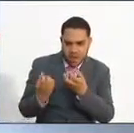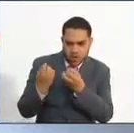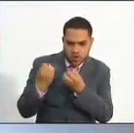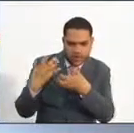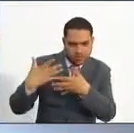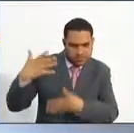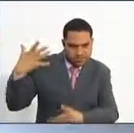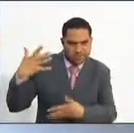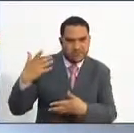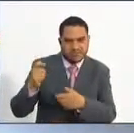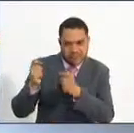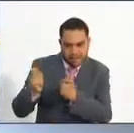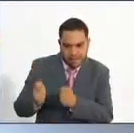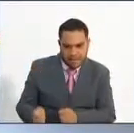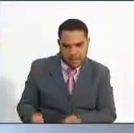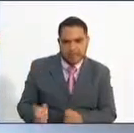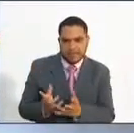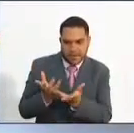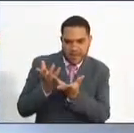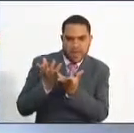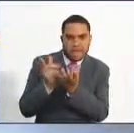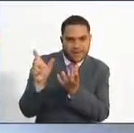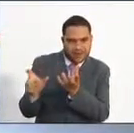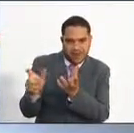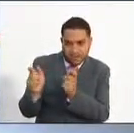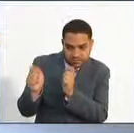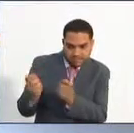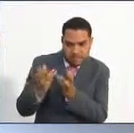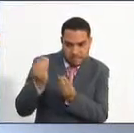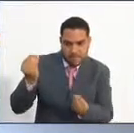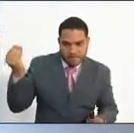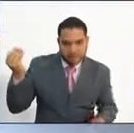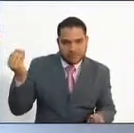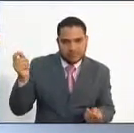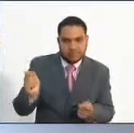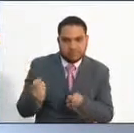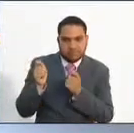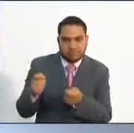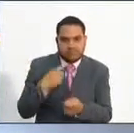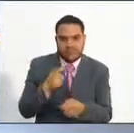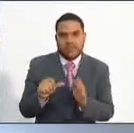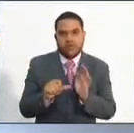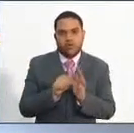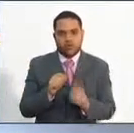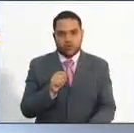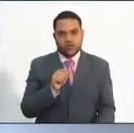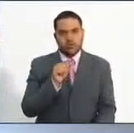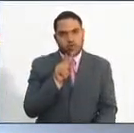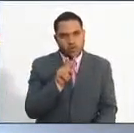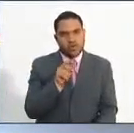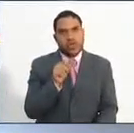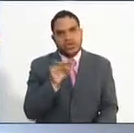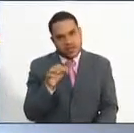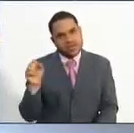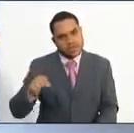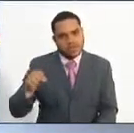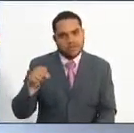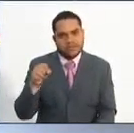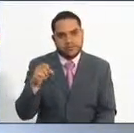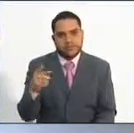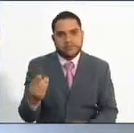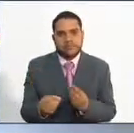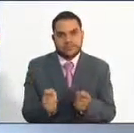de los requisitos, ordenan, si no estoy mal, en su artículo 12 y en su artículo 13, respectivamente,